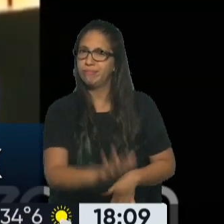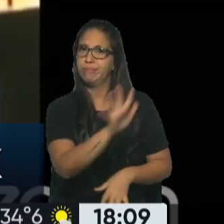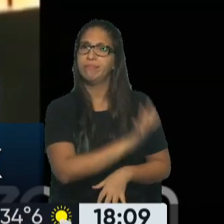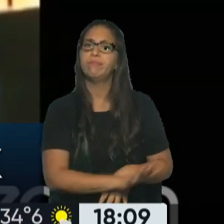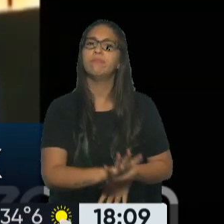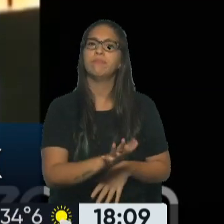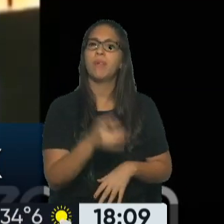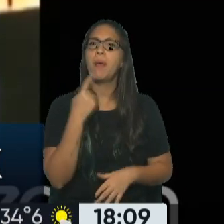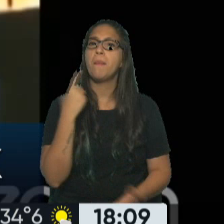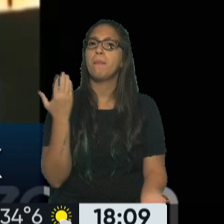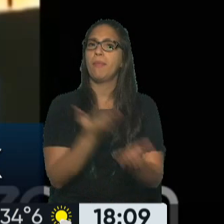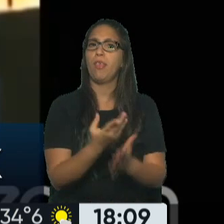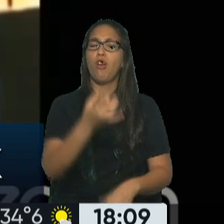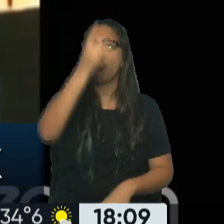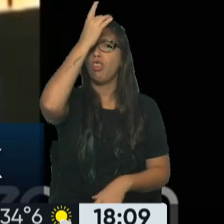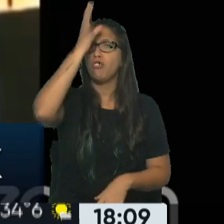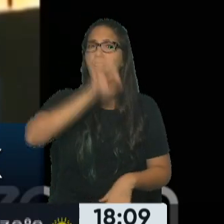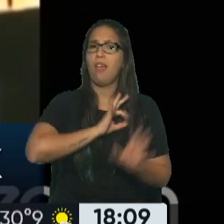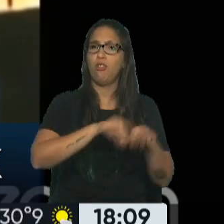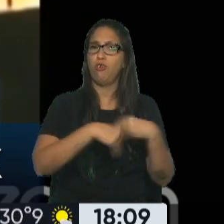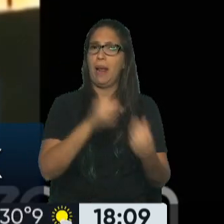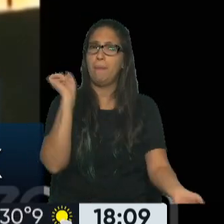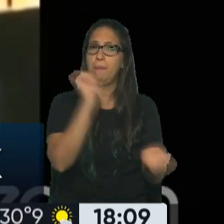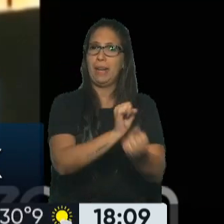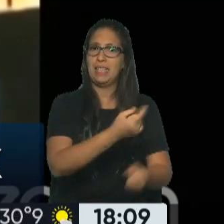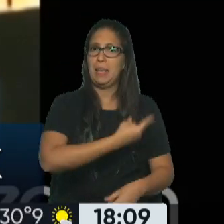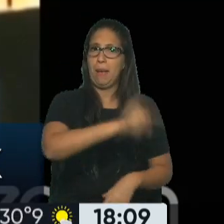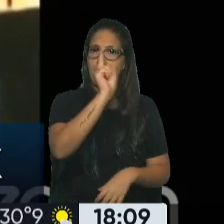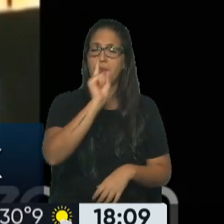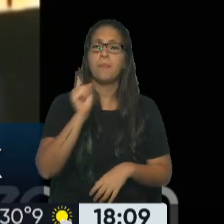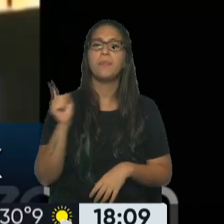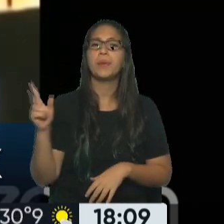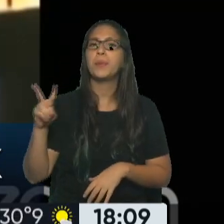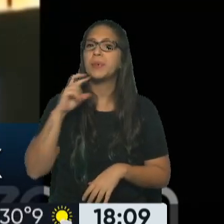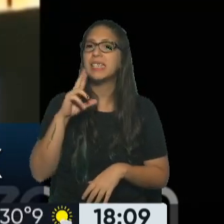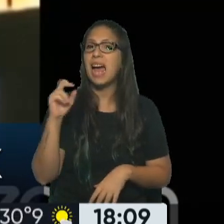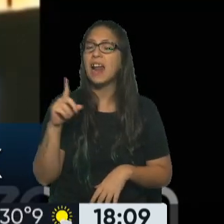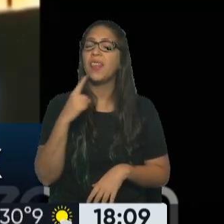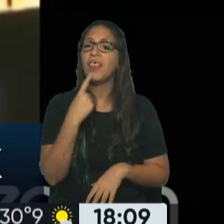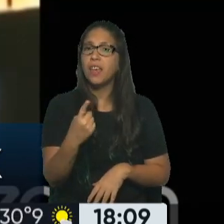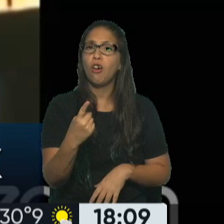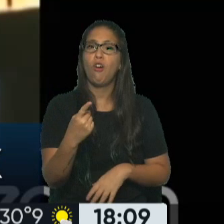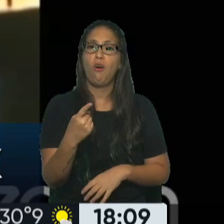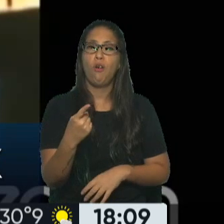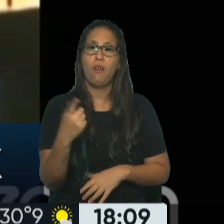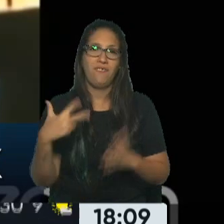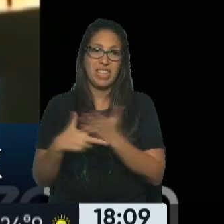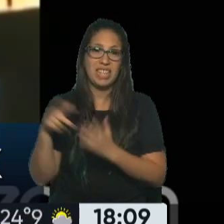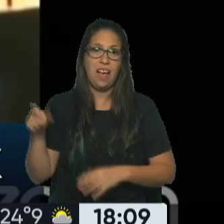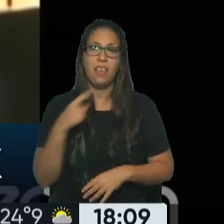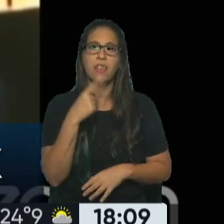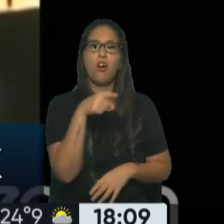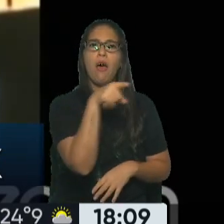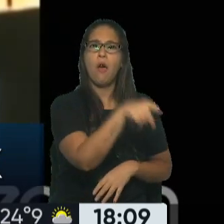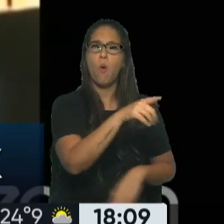les decía, que sea condenada a 12 años de prisión. Villar aseguró que la exmandataria fue quien generó que se siga